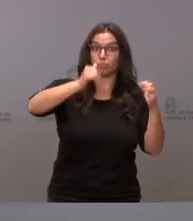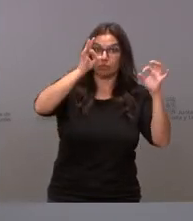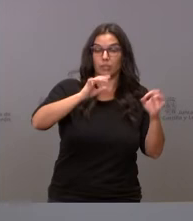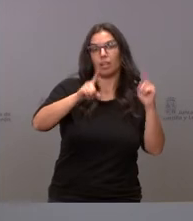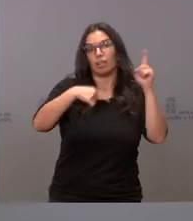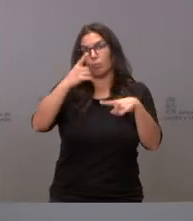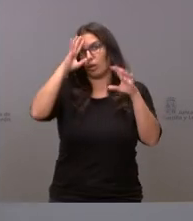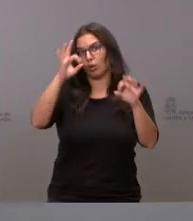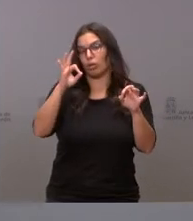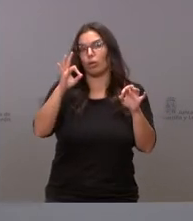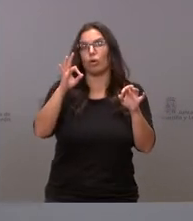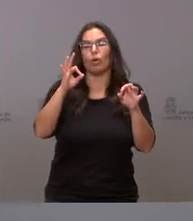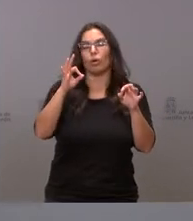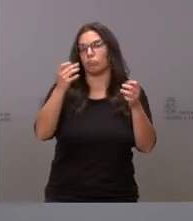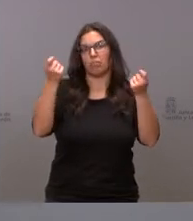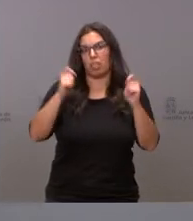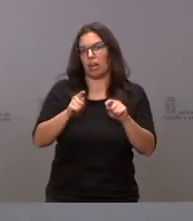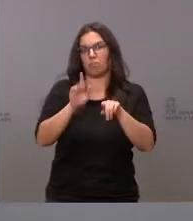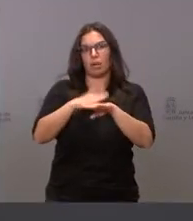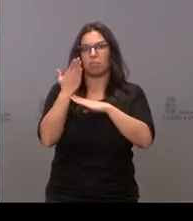cerrar la presentación del proyecto de presupuestos